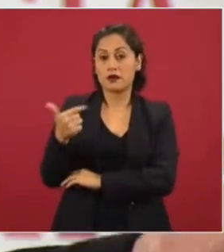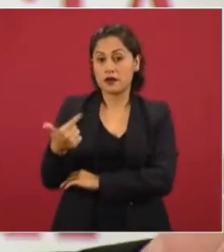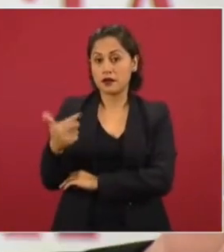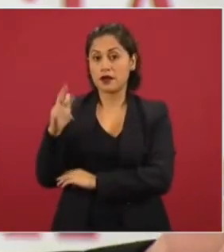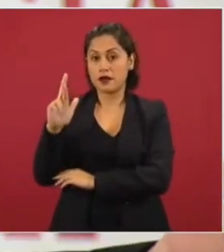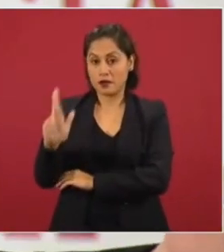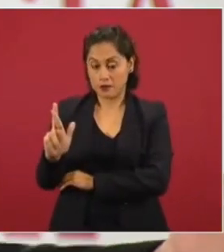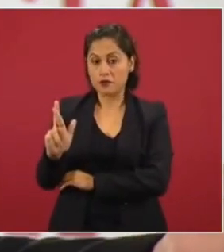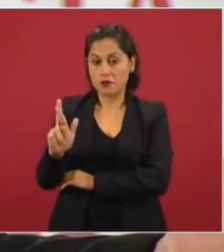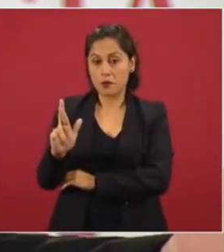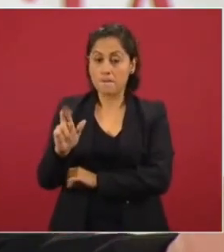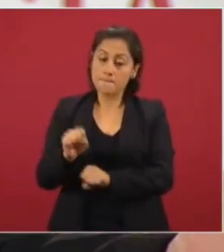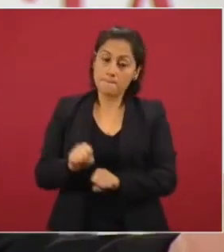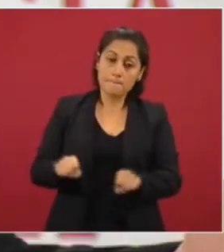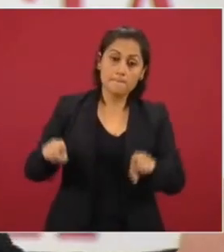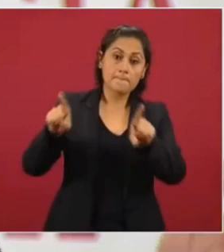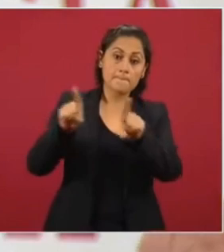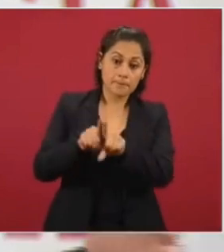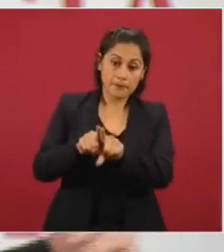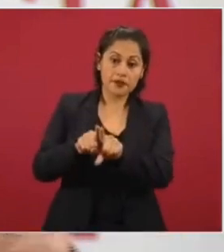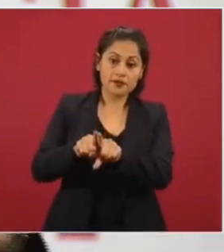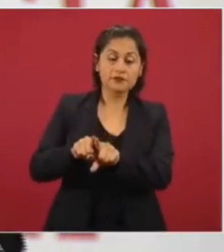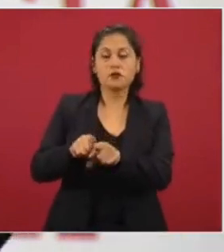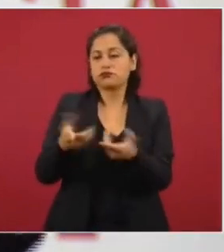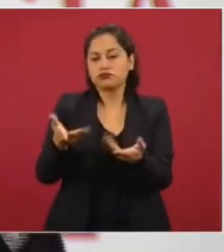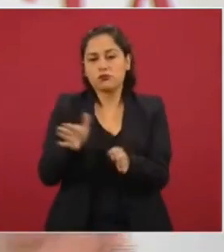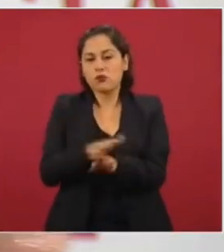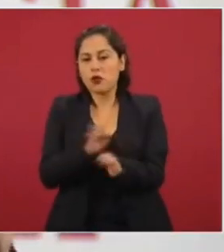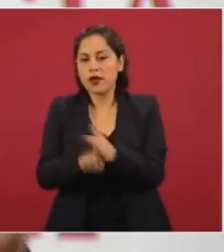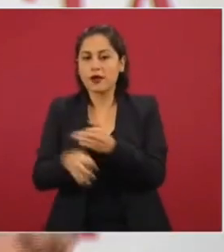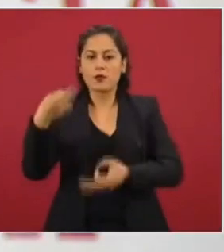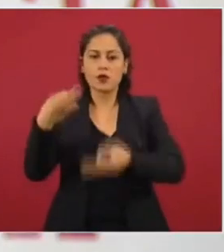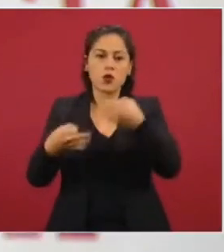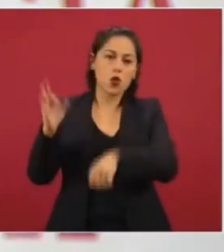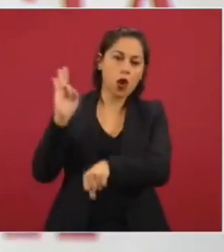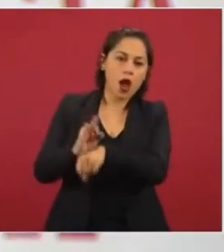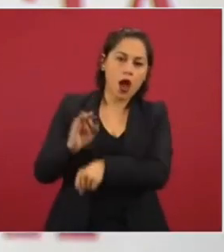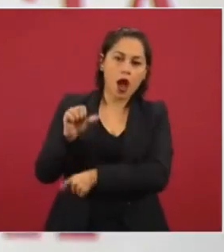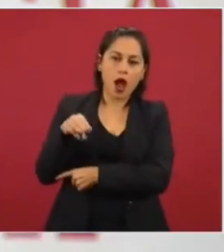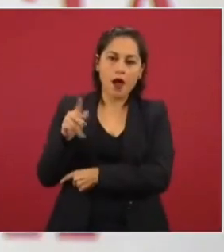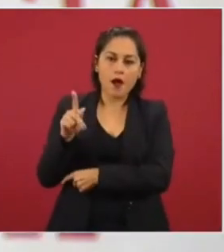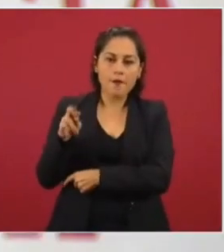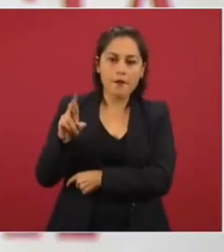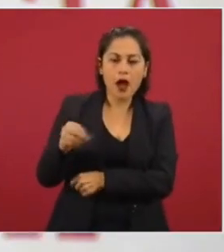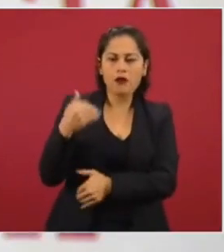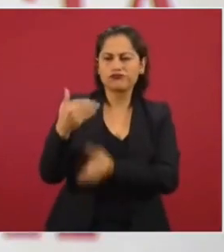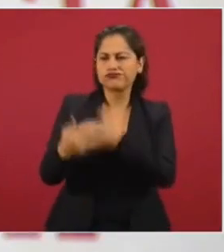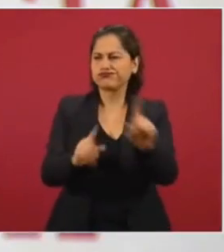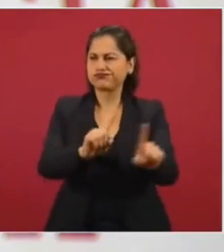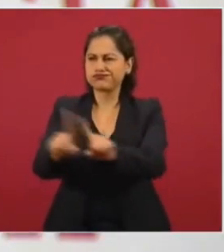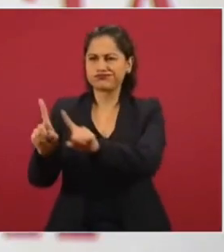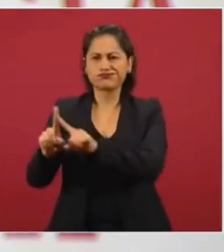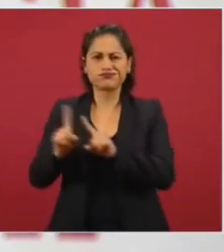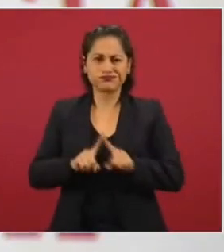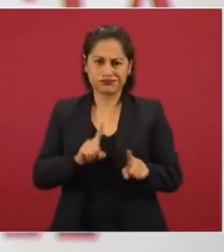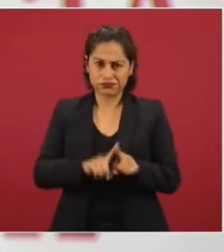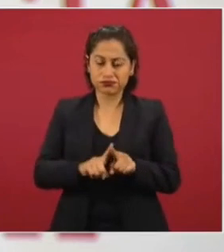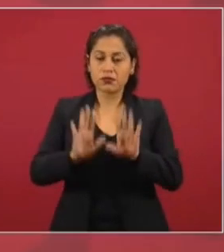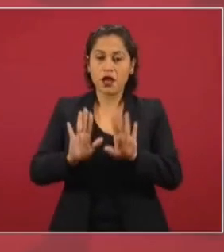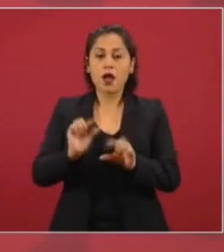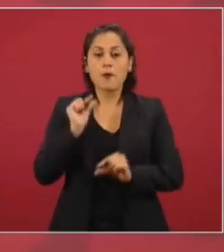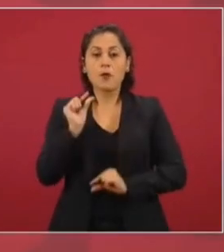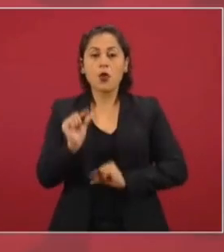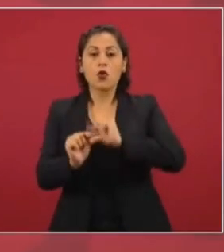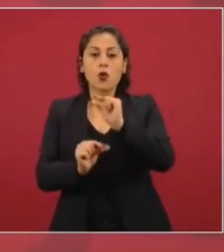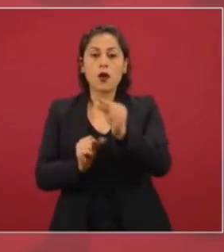algunos procesos, hay procesos de amparo, hay una serie de procesos en curso, pero conforme se vaya resolviendo, pues